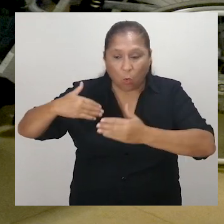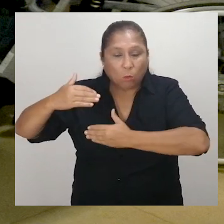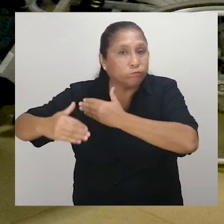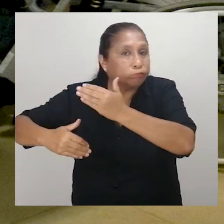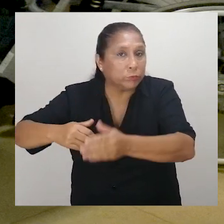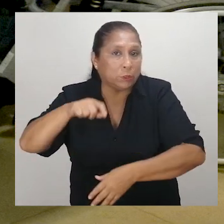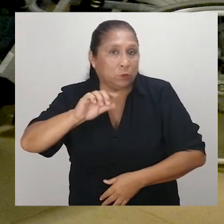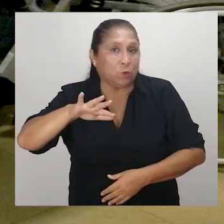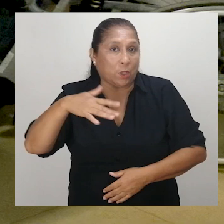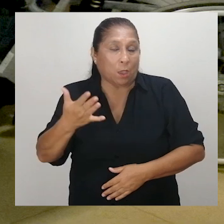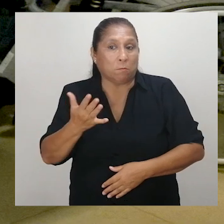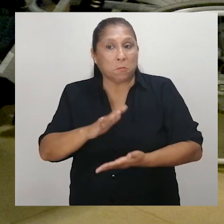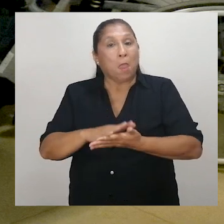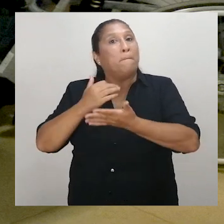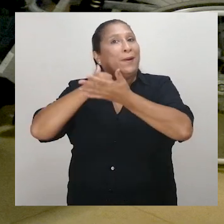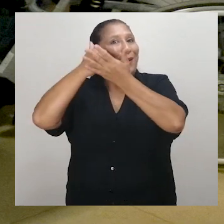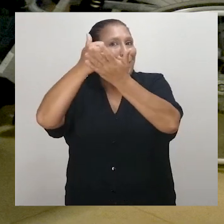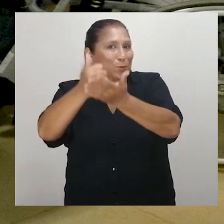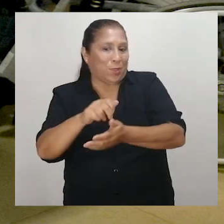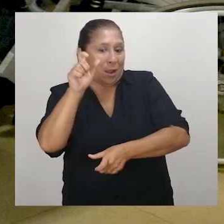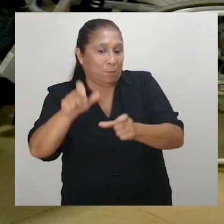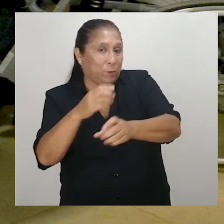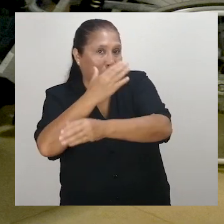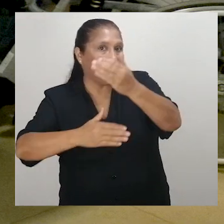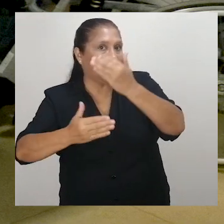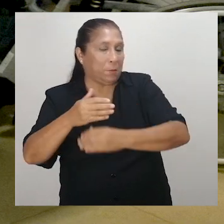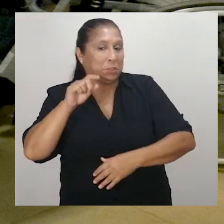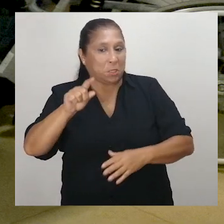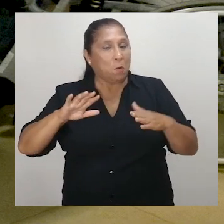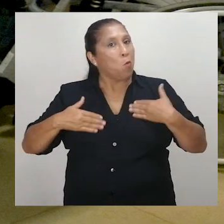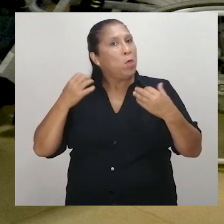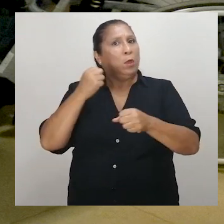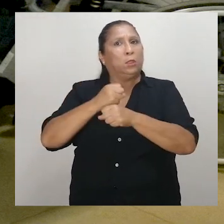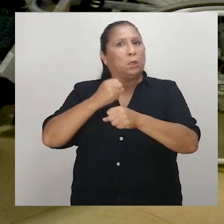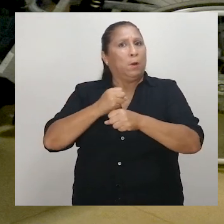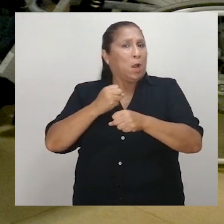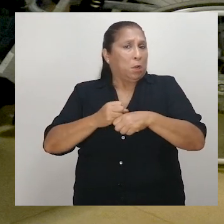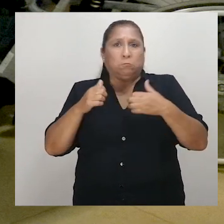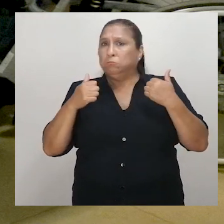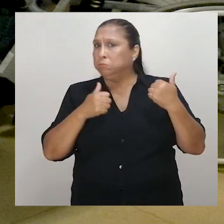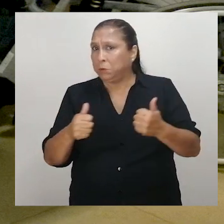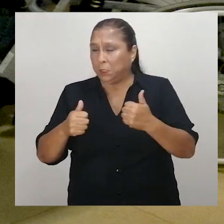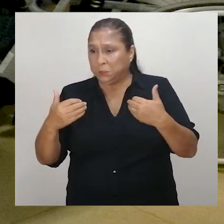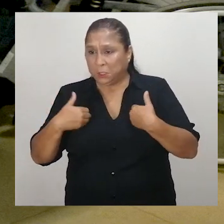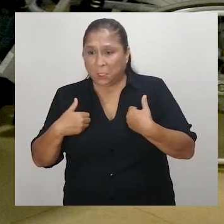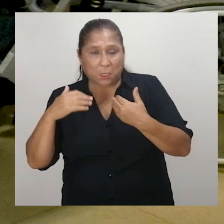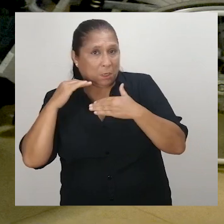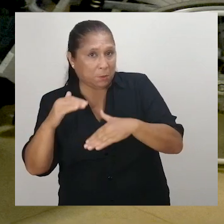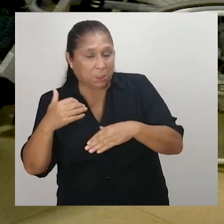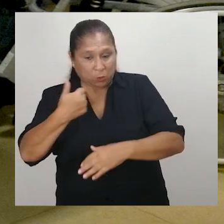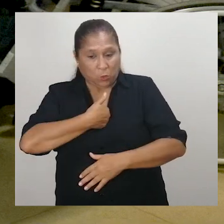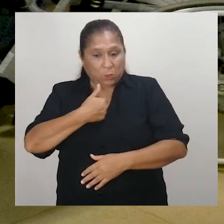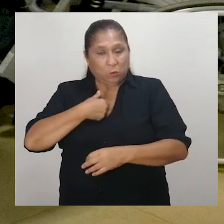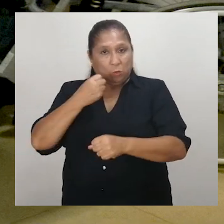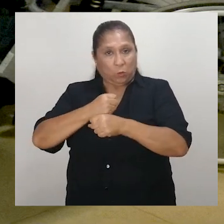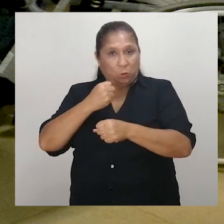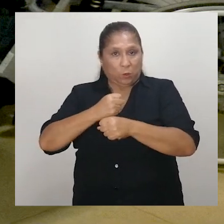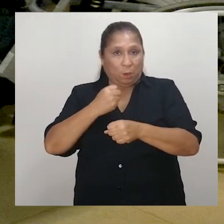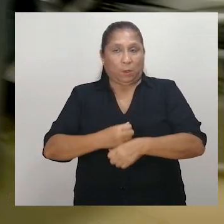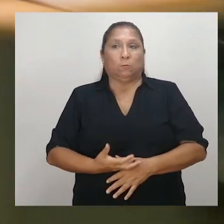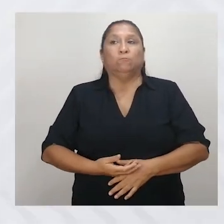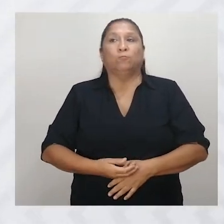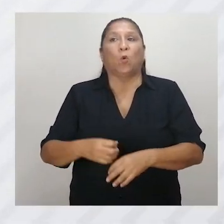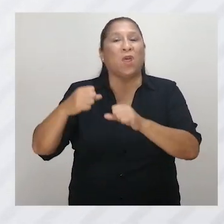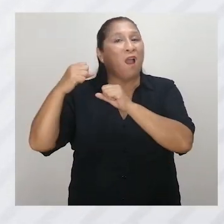entorno o proceso existente para aumentar la participación por parte de una persona con una deficiencia o limitación en su